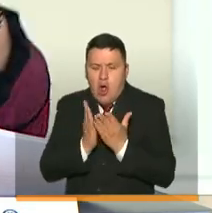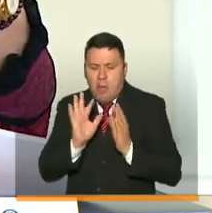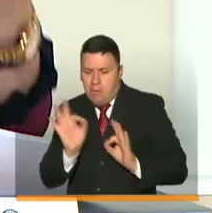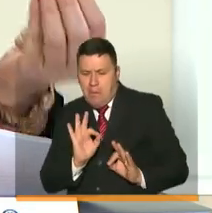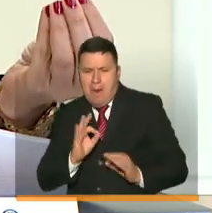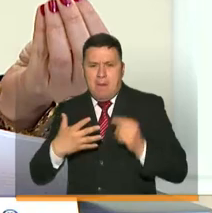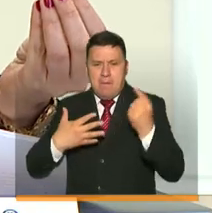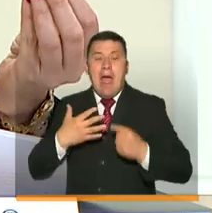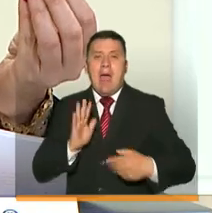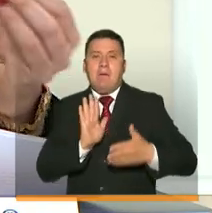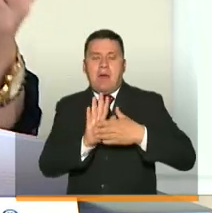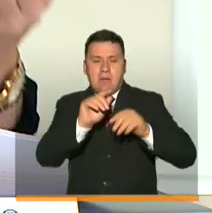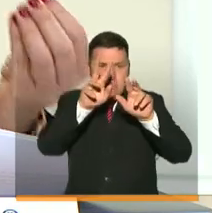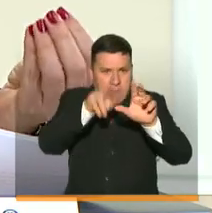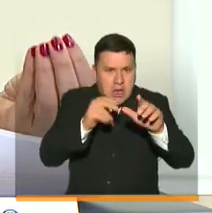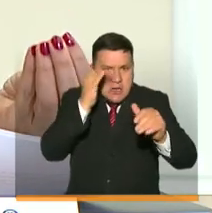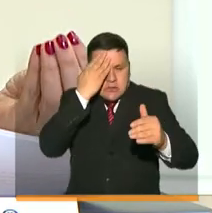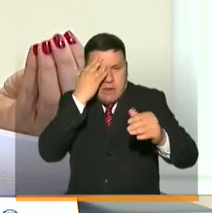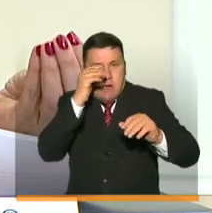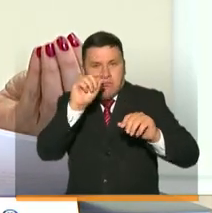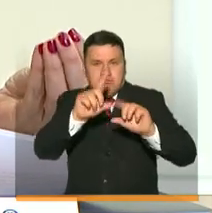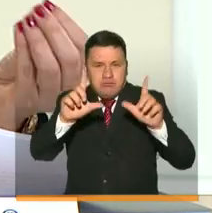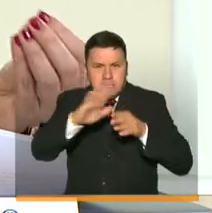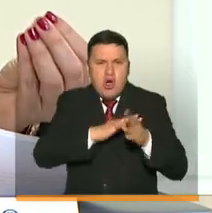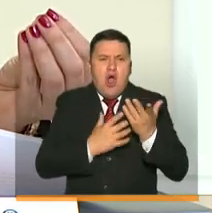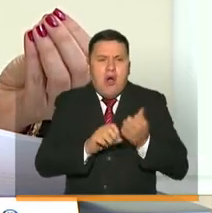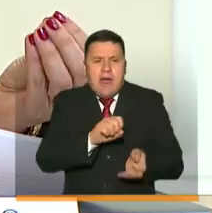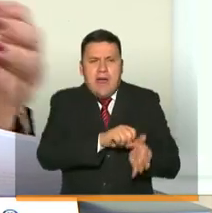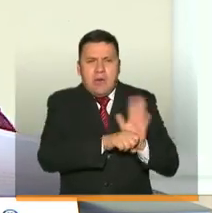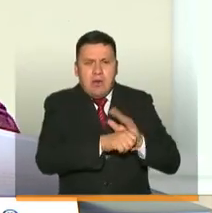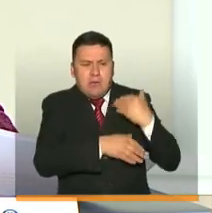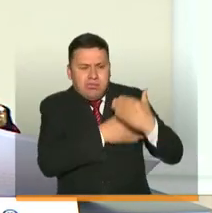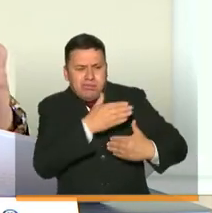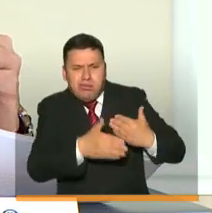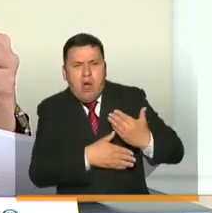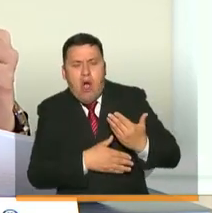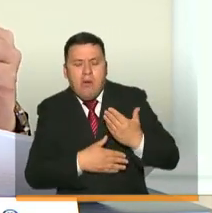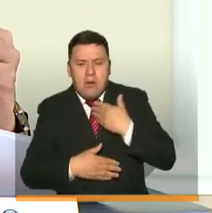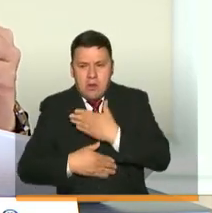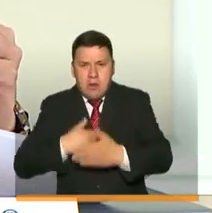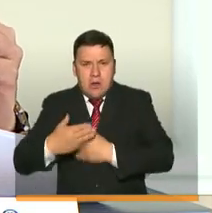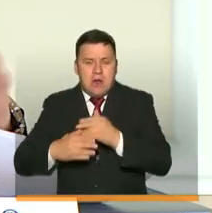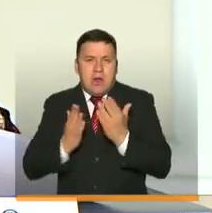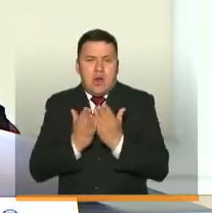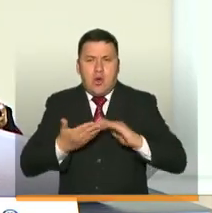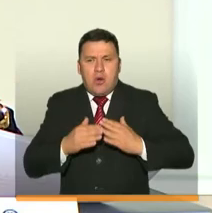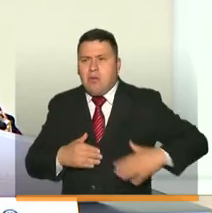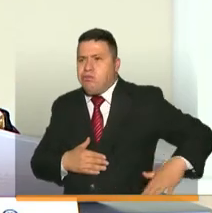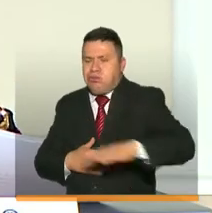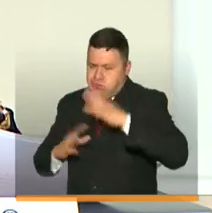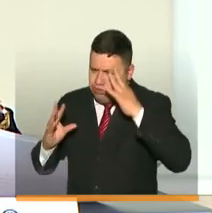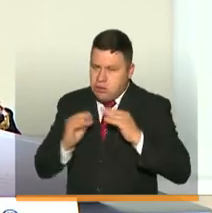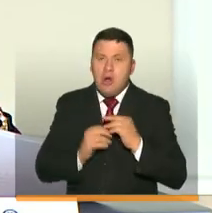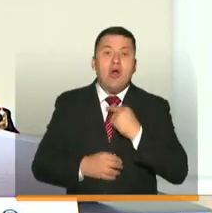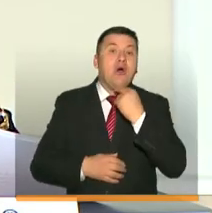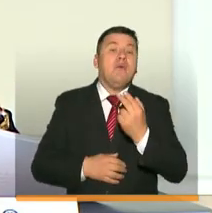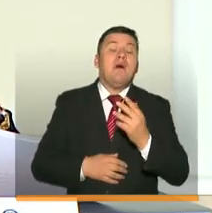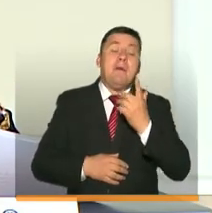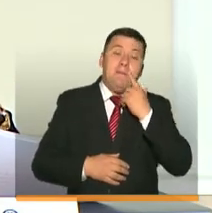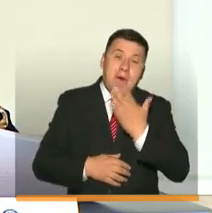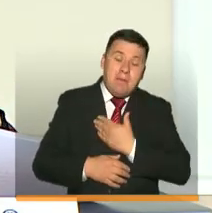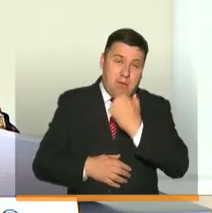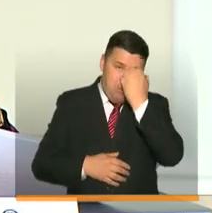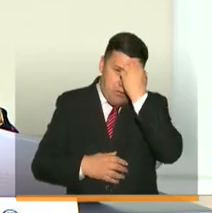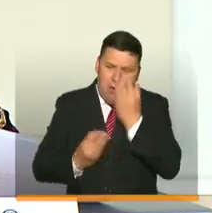de lo que pasa en el territorio, de cómo evoluciona la pandemia y claramente construir con todos los actores de la comunidad la voz de los padres y de los